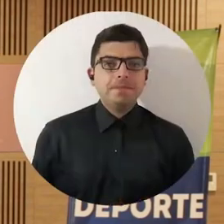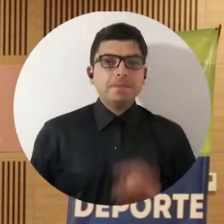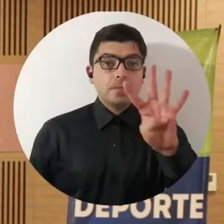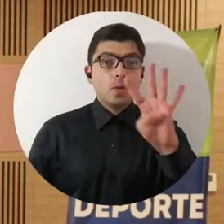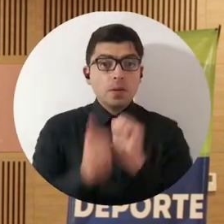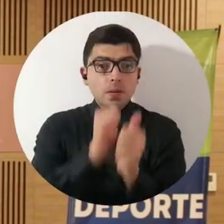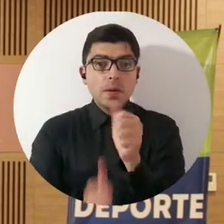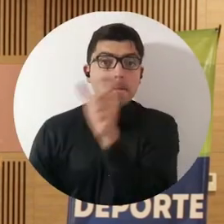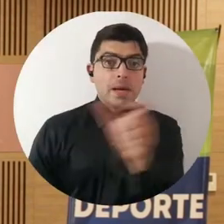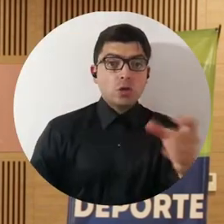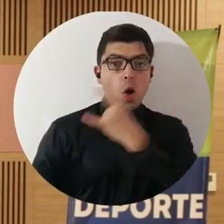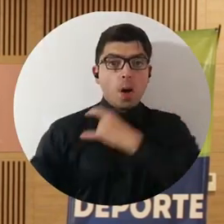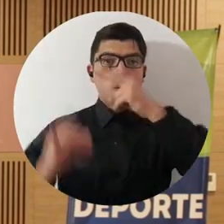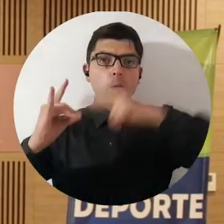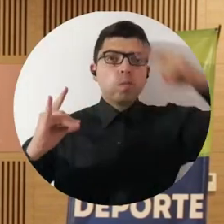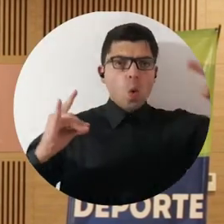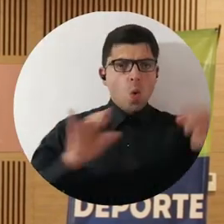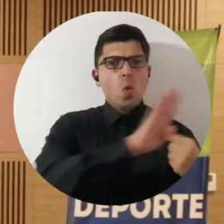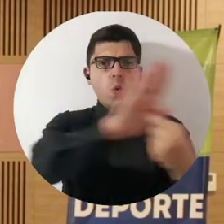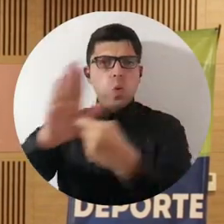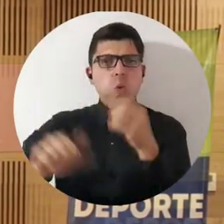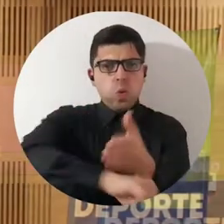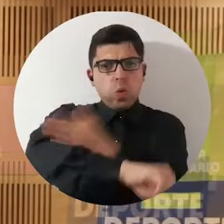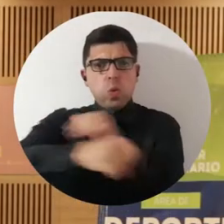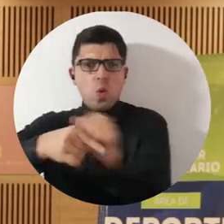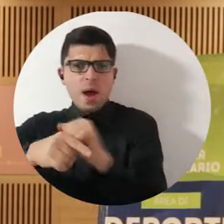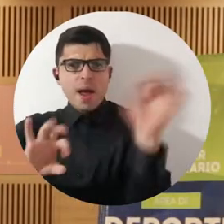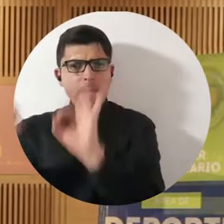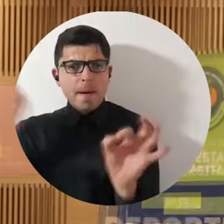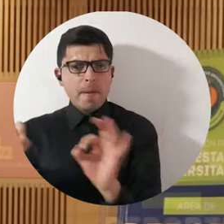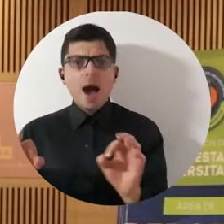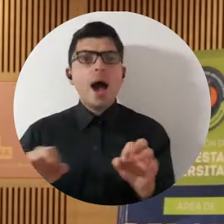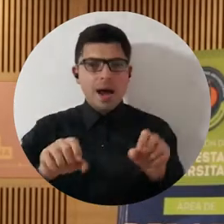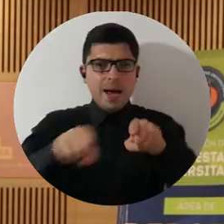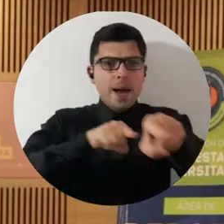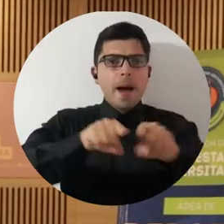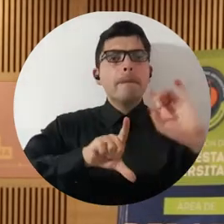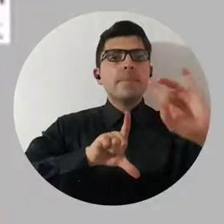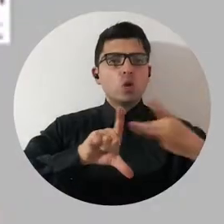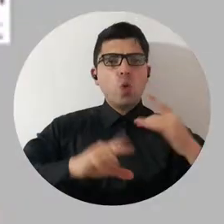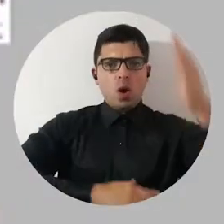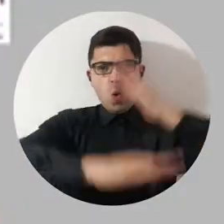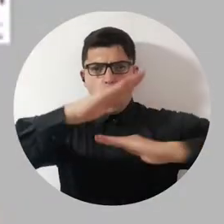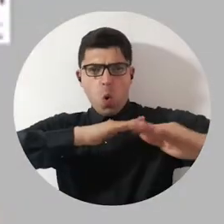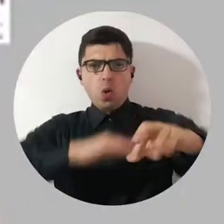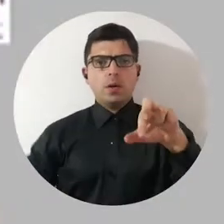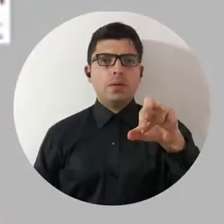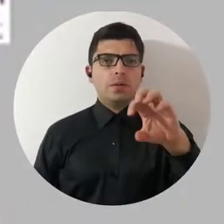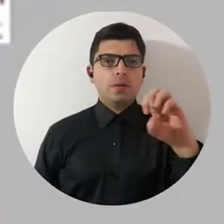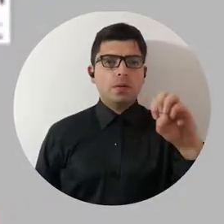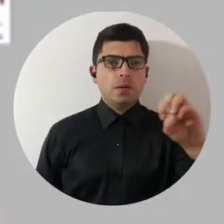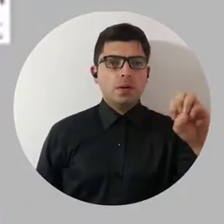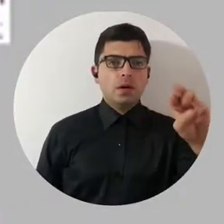Cuatro deportistas de la Universidad del Magdalena demostraron en el tatami su talento y preparación en el torneo virtual de Taekwondo